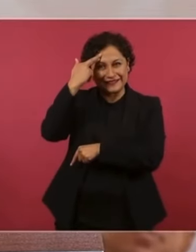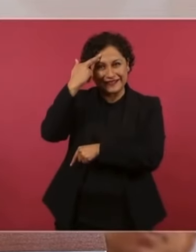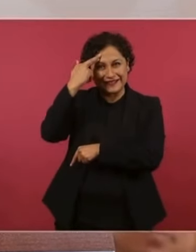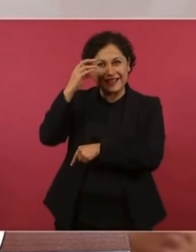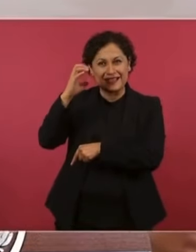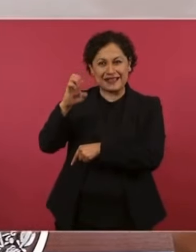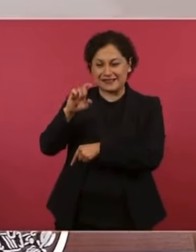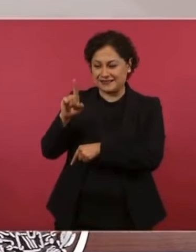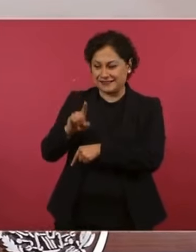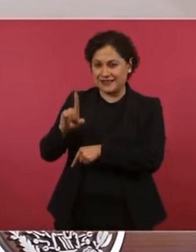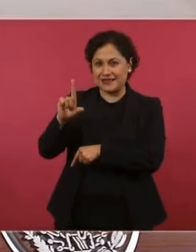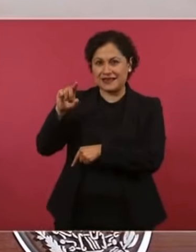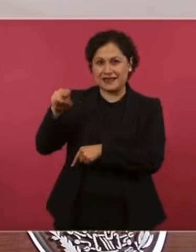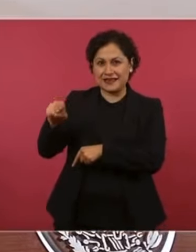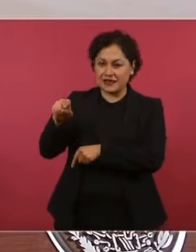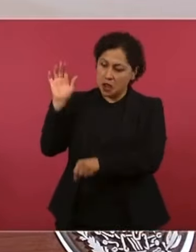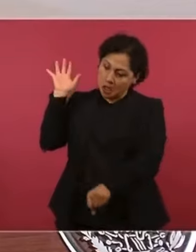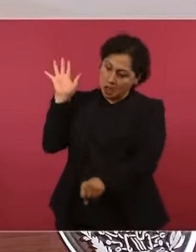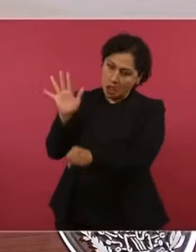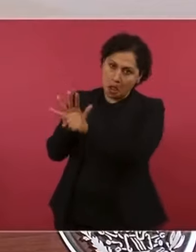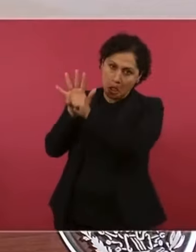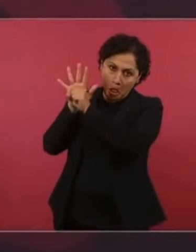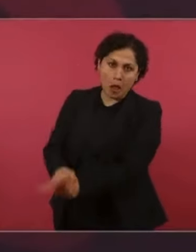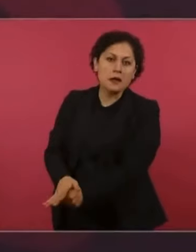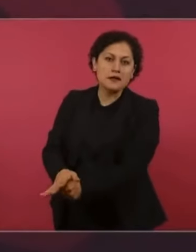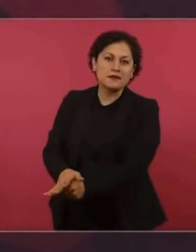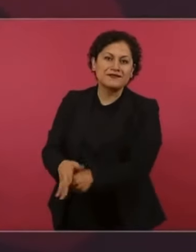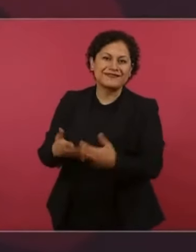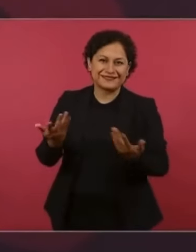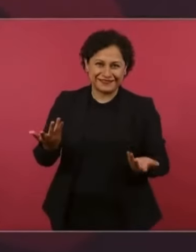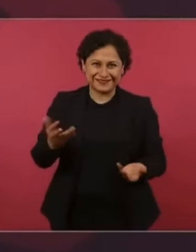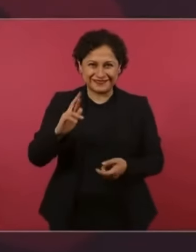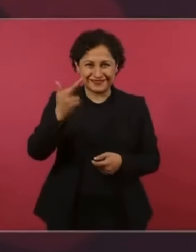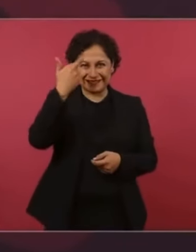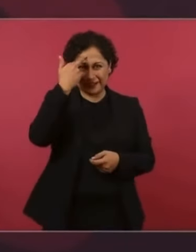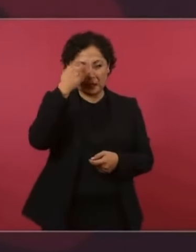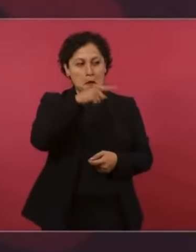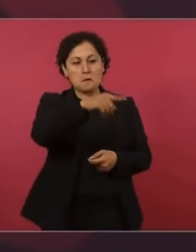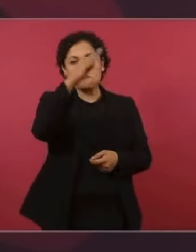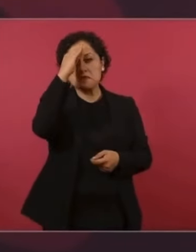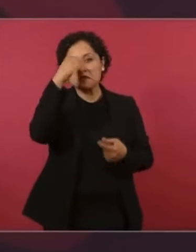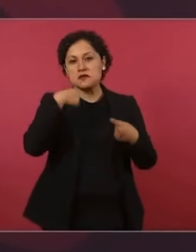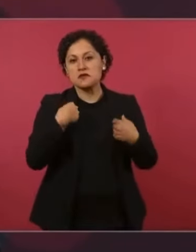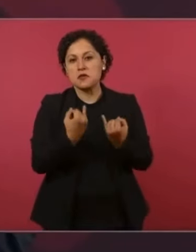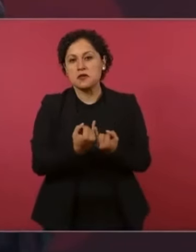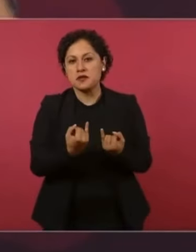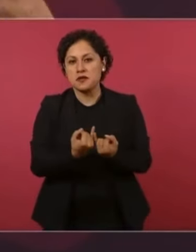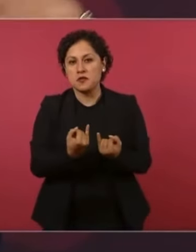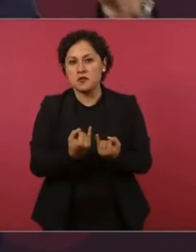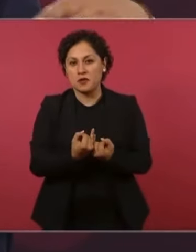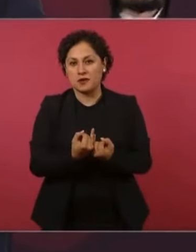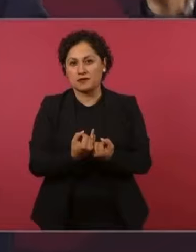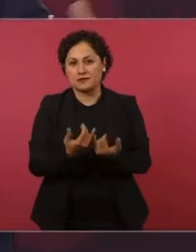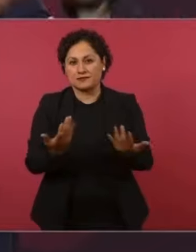como todos ellos, o casi todos, no creían que se